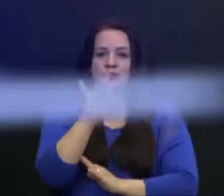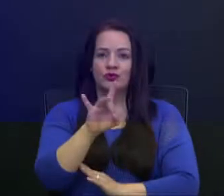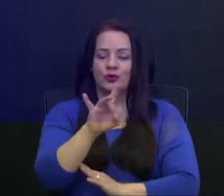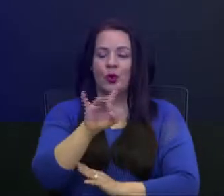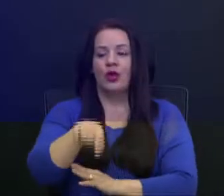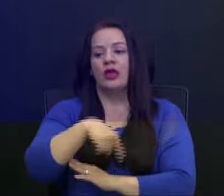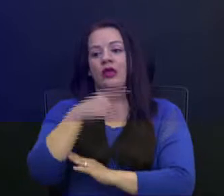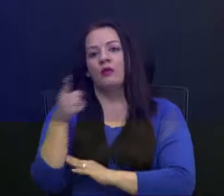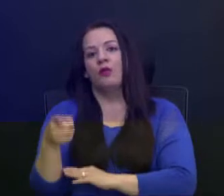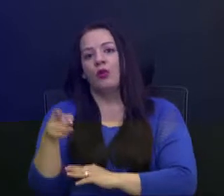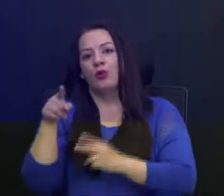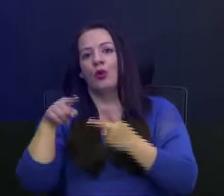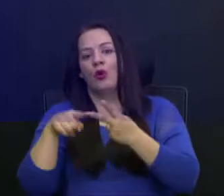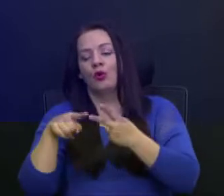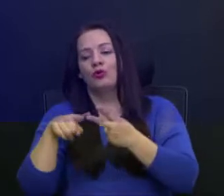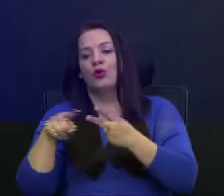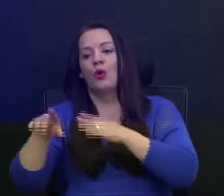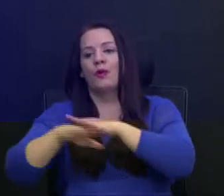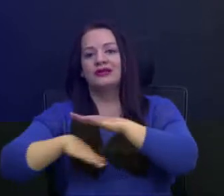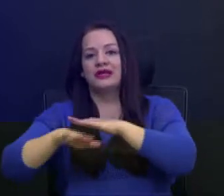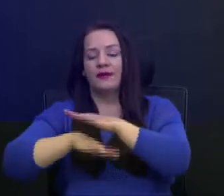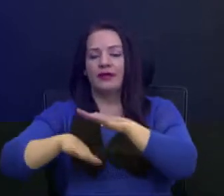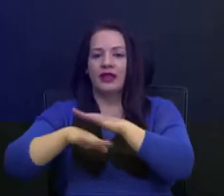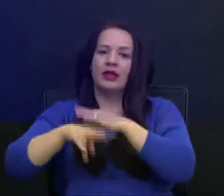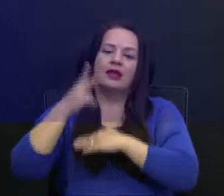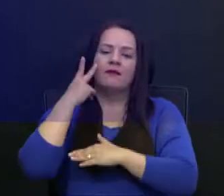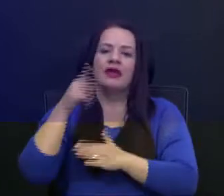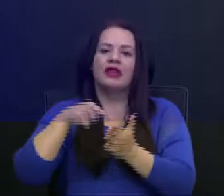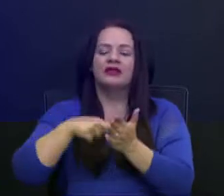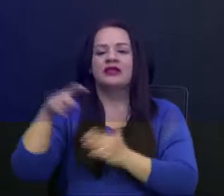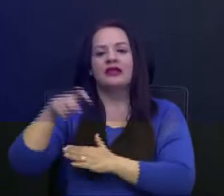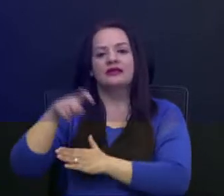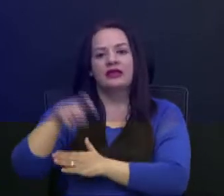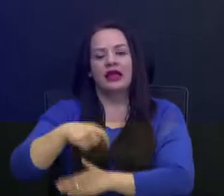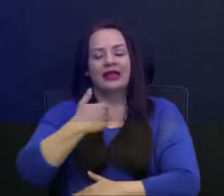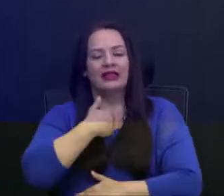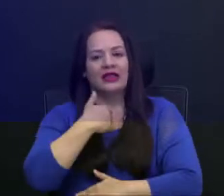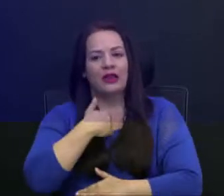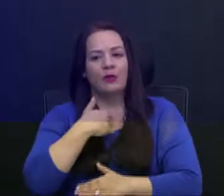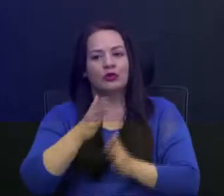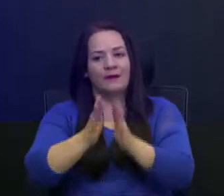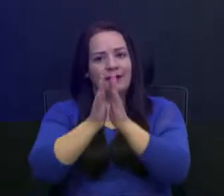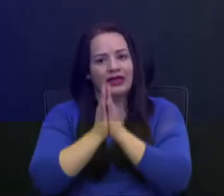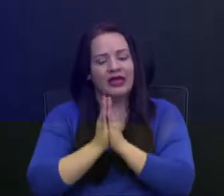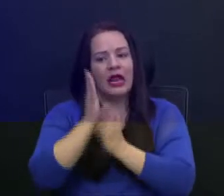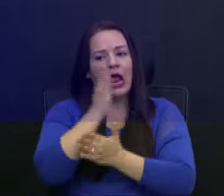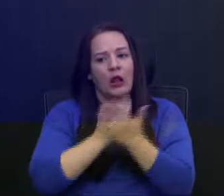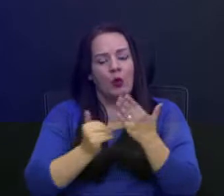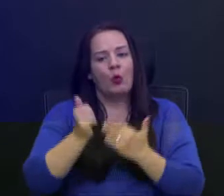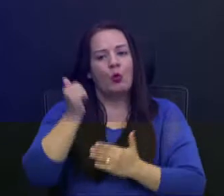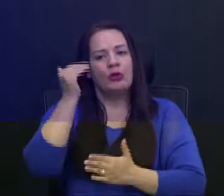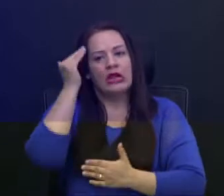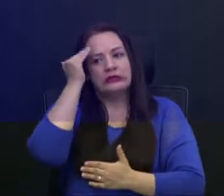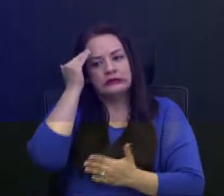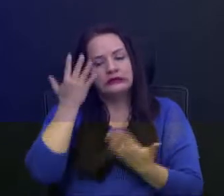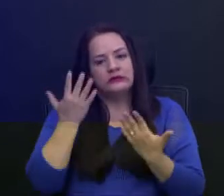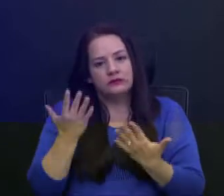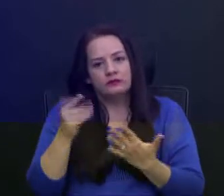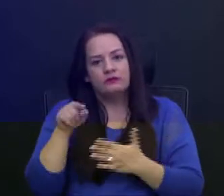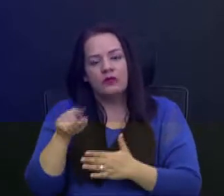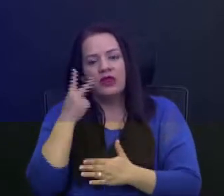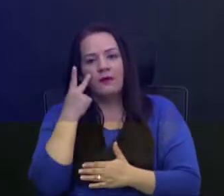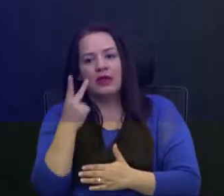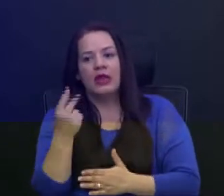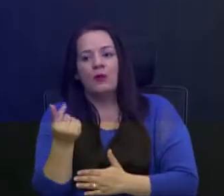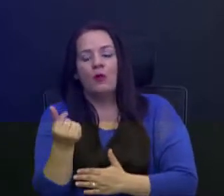lado básicamente contemplar esta necesidad que tenemos de pedirles la reconsideración con respecto al